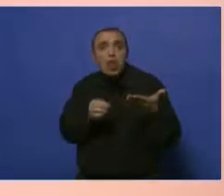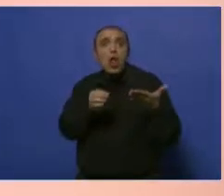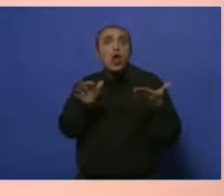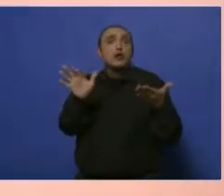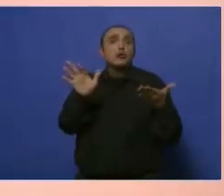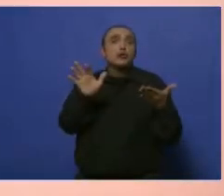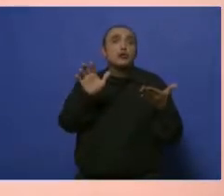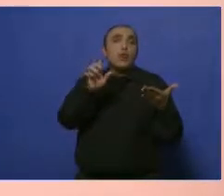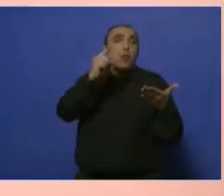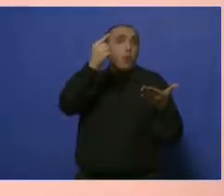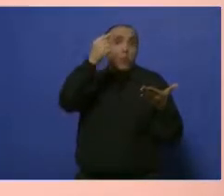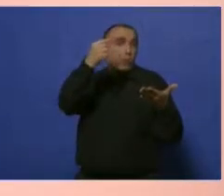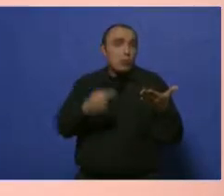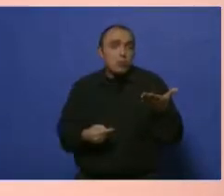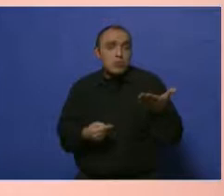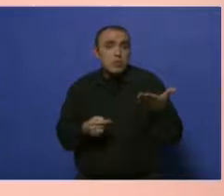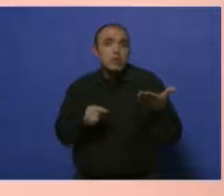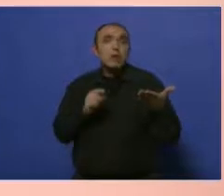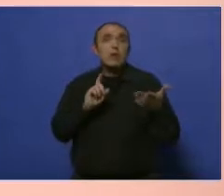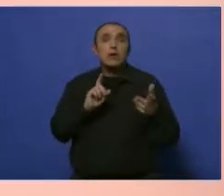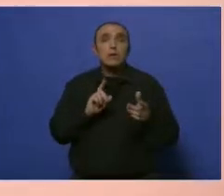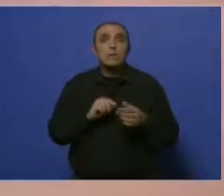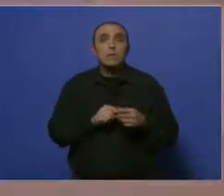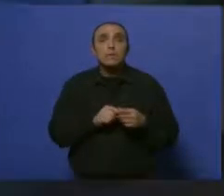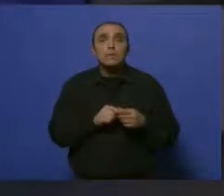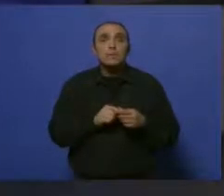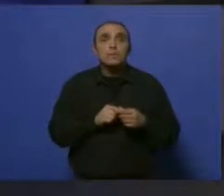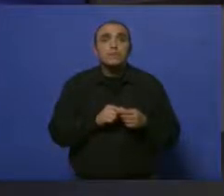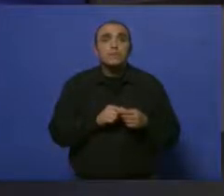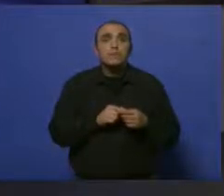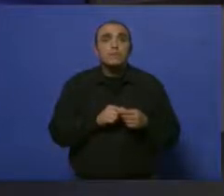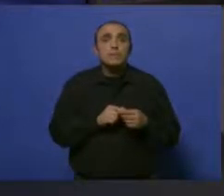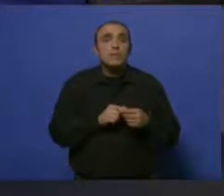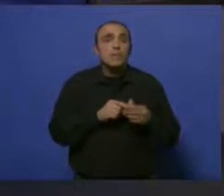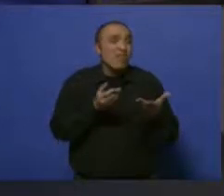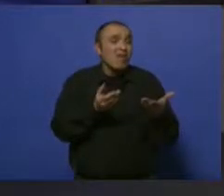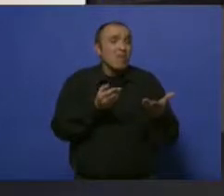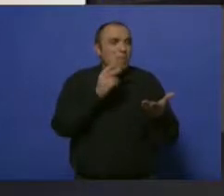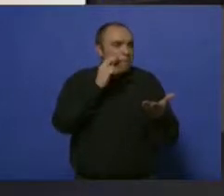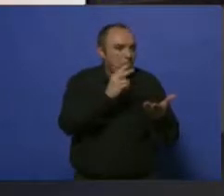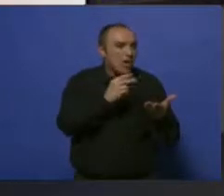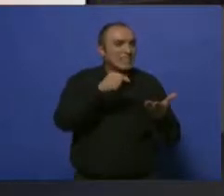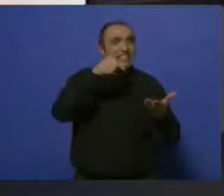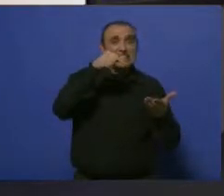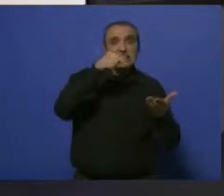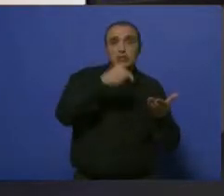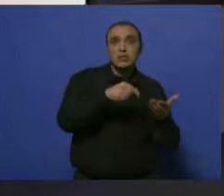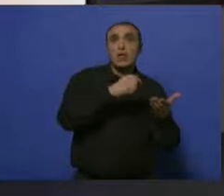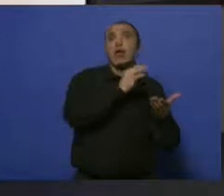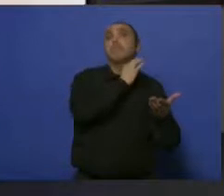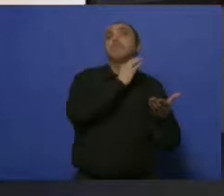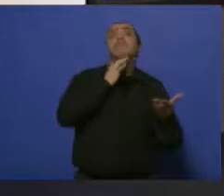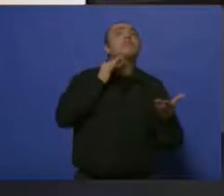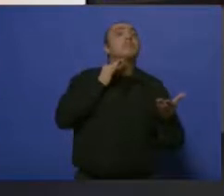antibiótico, si el cuadro me suma los puntitos para decir, estoy ante una angina pultácea producida por esta bacteria, le doy el